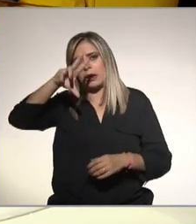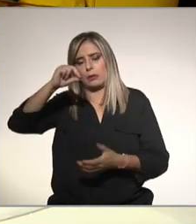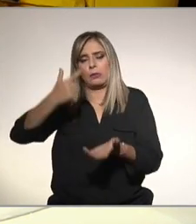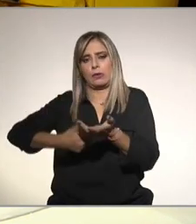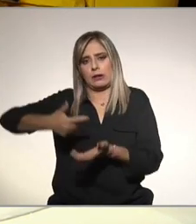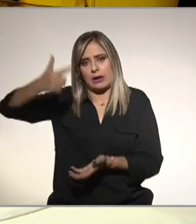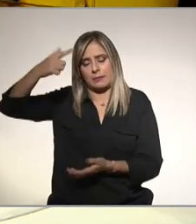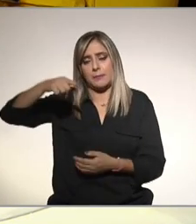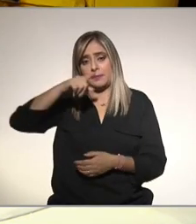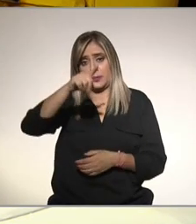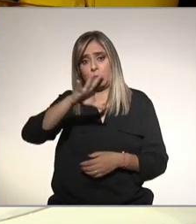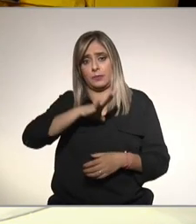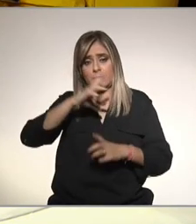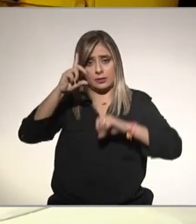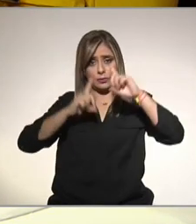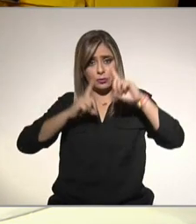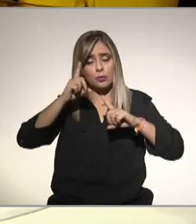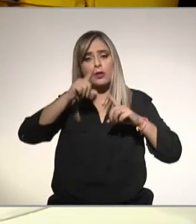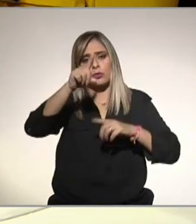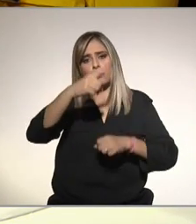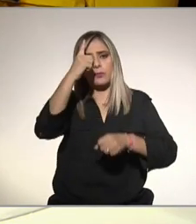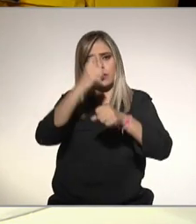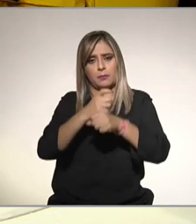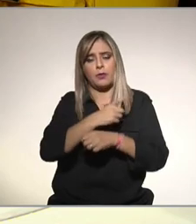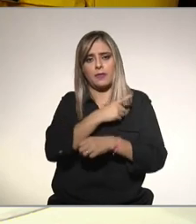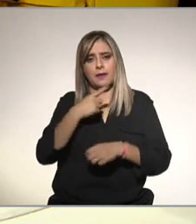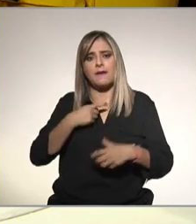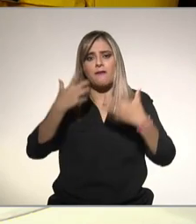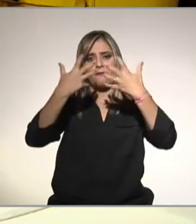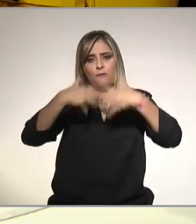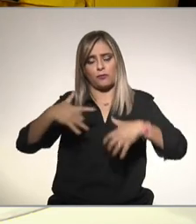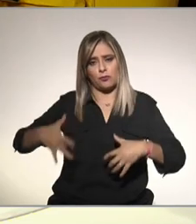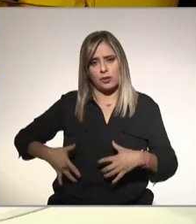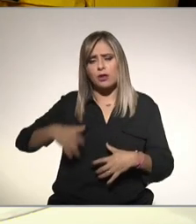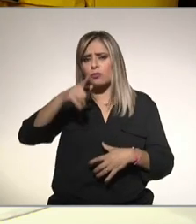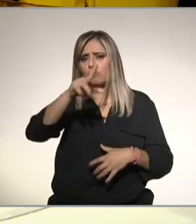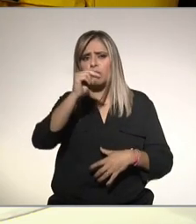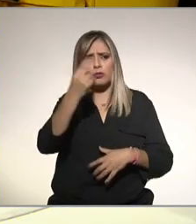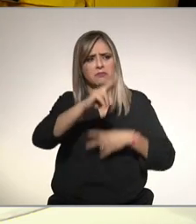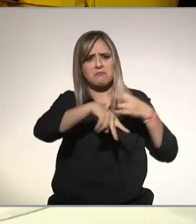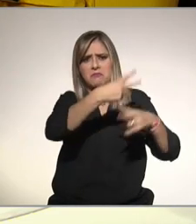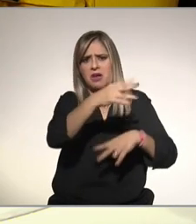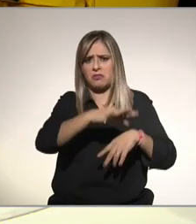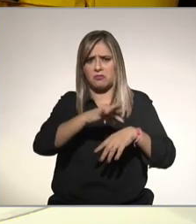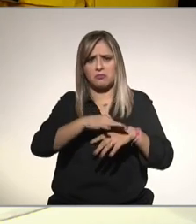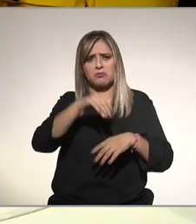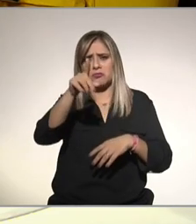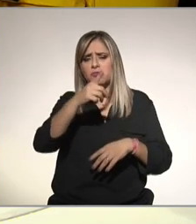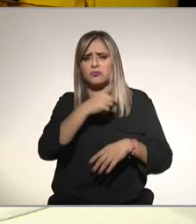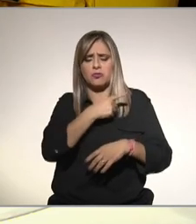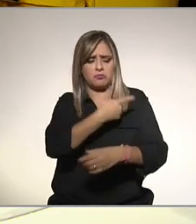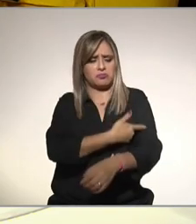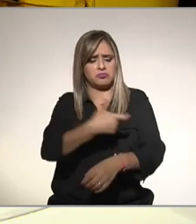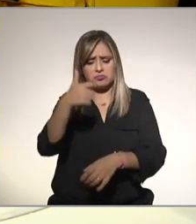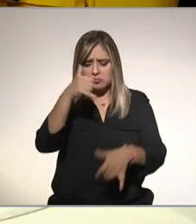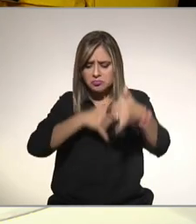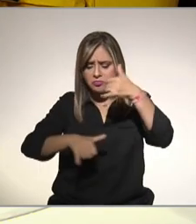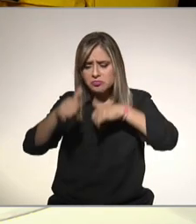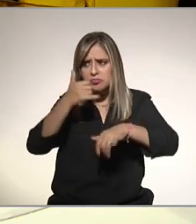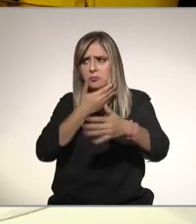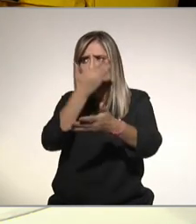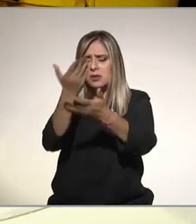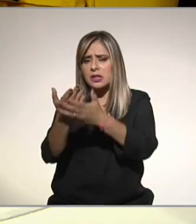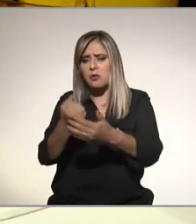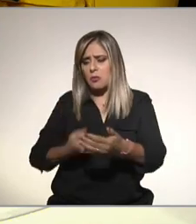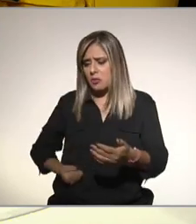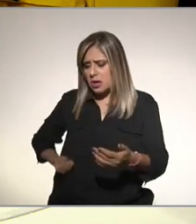lo primero que puedes hacer es unas pruebas de función hepática que hay no tienes que ir con un médico unos lípidos en tu sangre y probablemente un